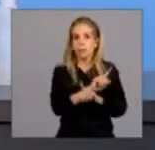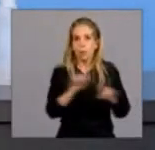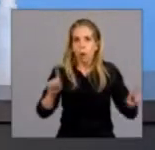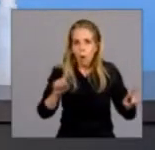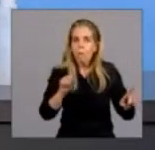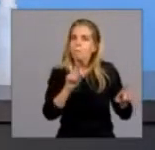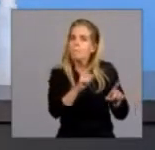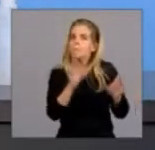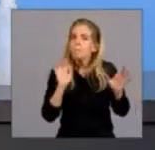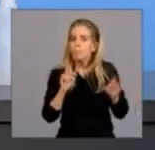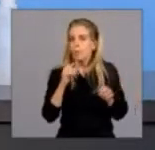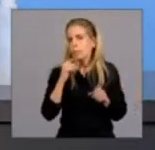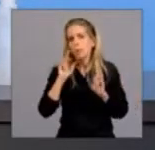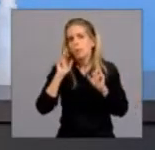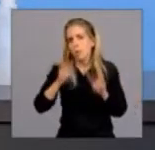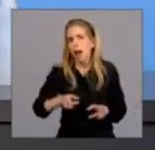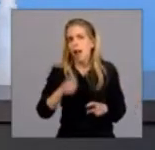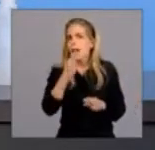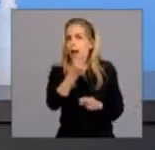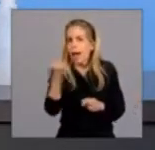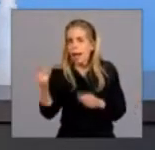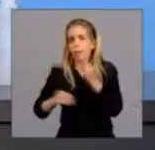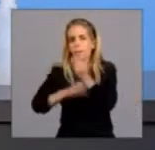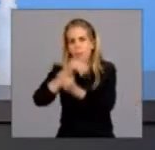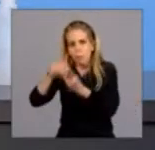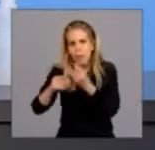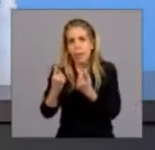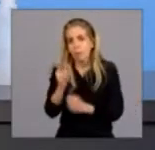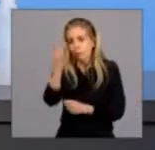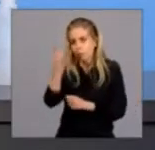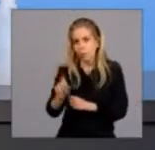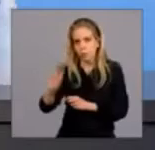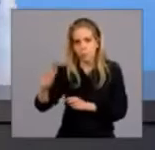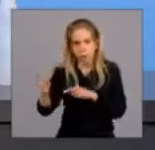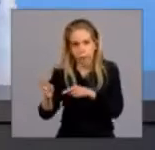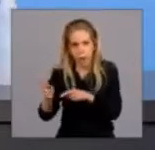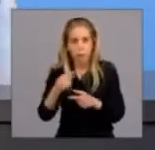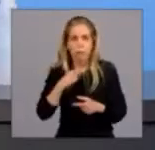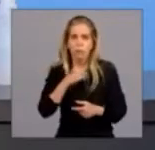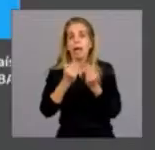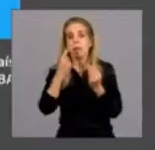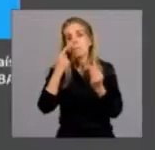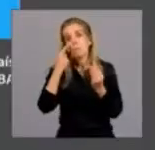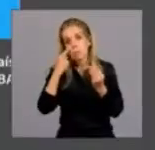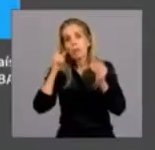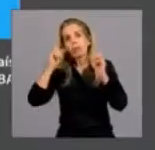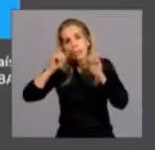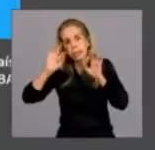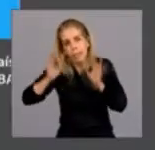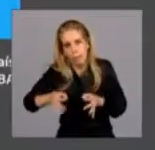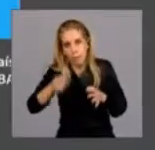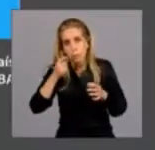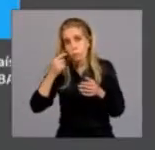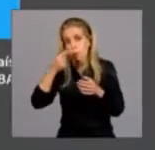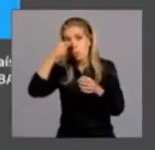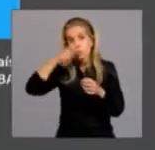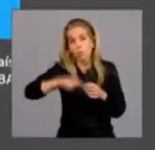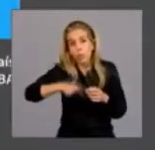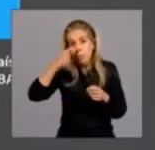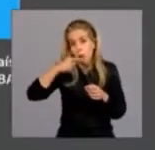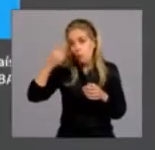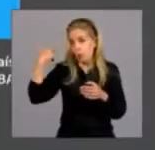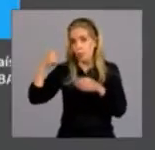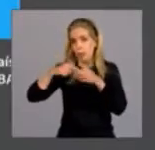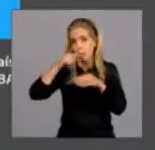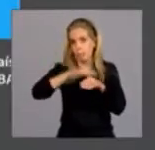familiar, a cada persona que ha perdido un ser querido en esta pandemia, mis condolencias. Mejorado poco respecto a la última prórroga,